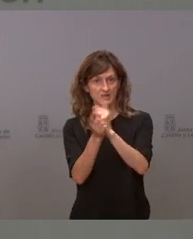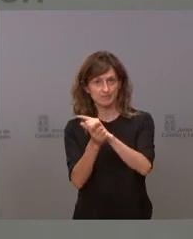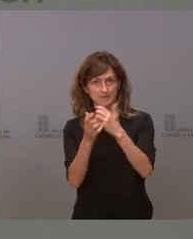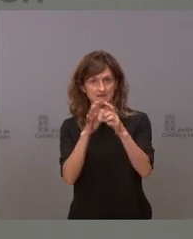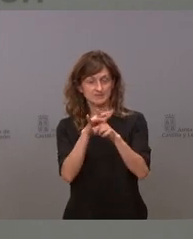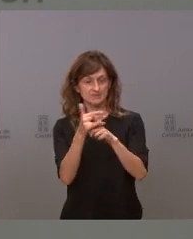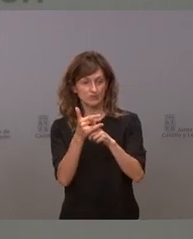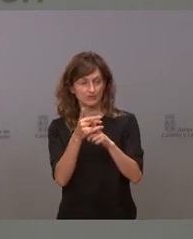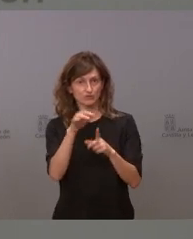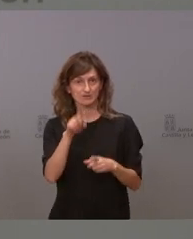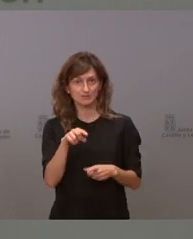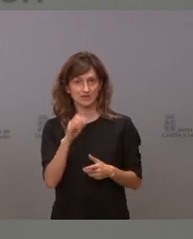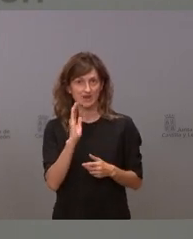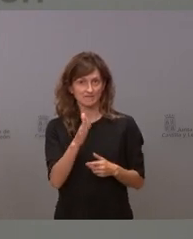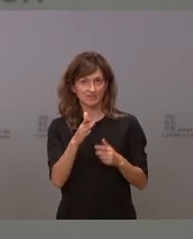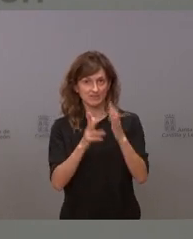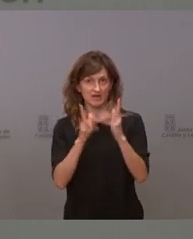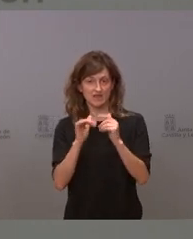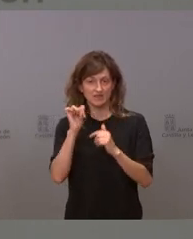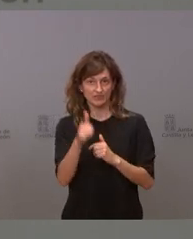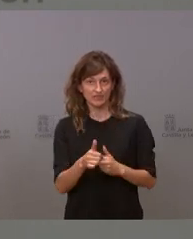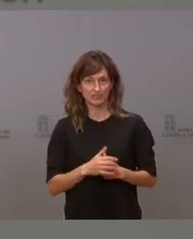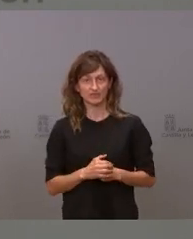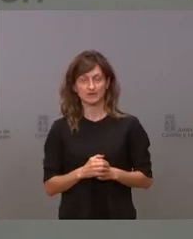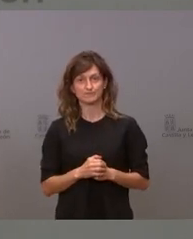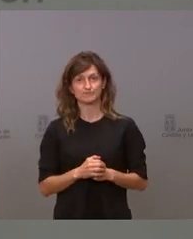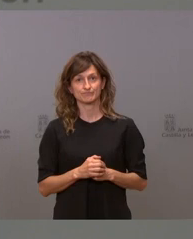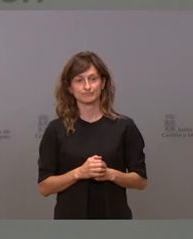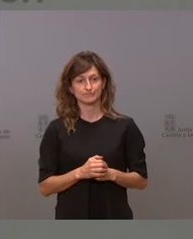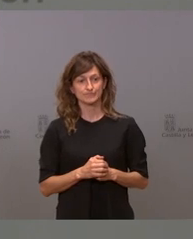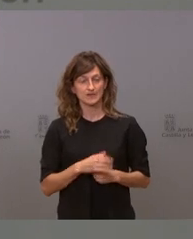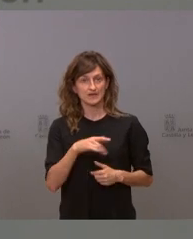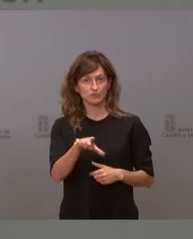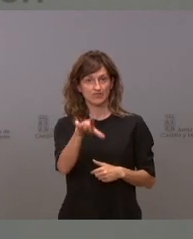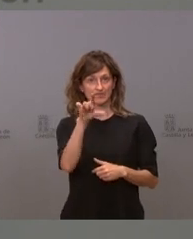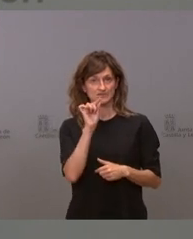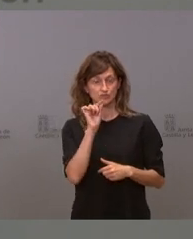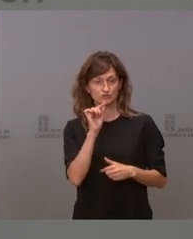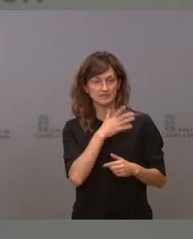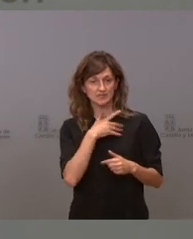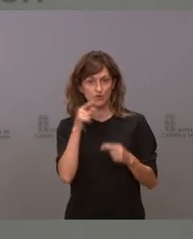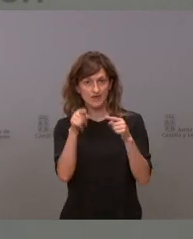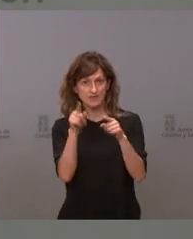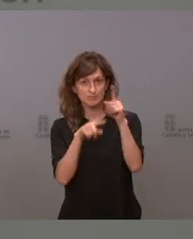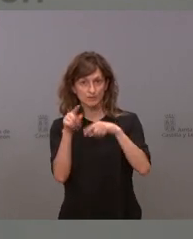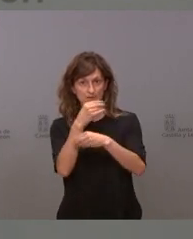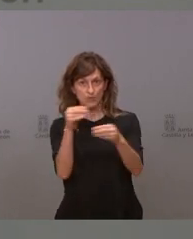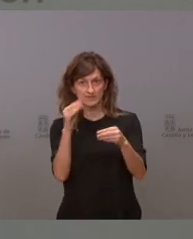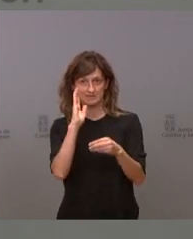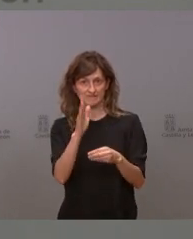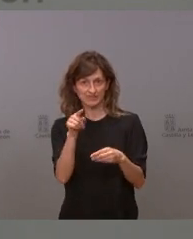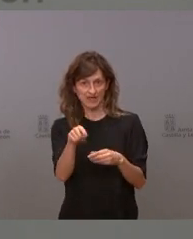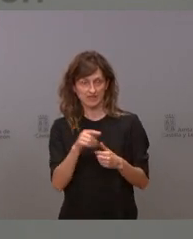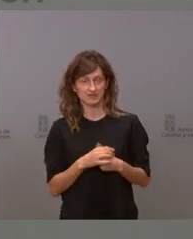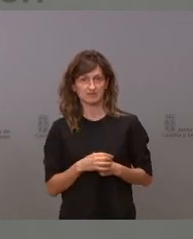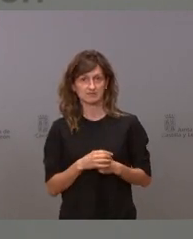el foco de la incidencia y nosotros tenemos que tomar más decisiones que afecten a dónde está la incidencia la